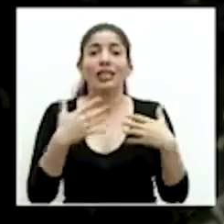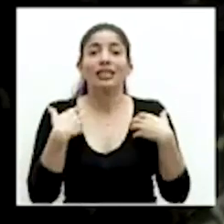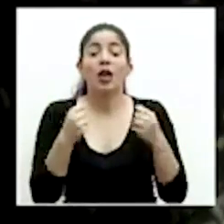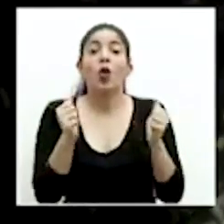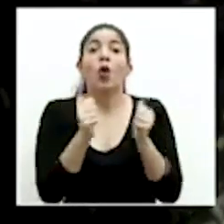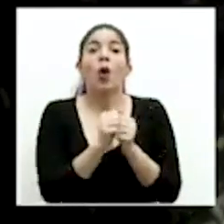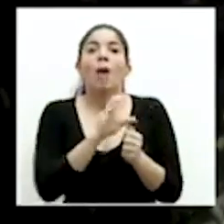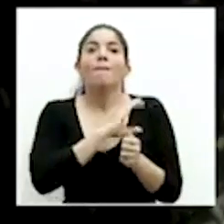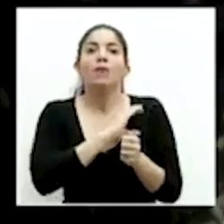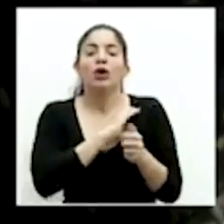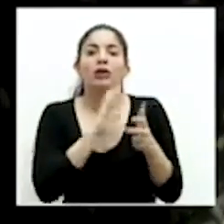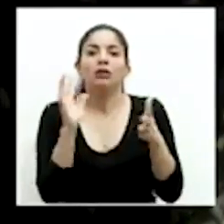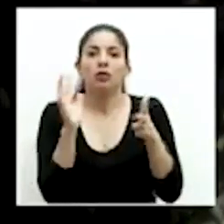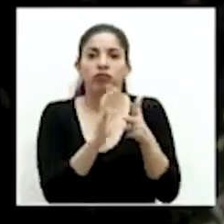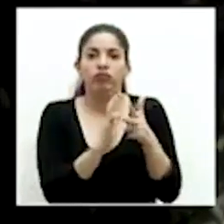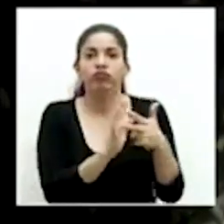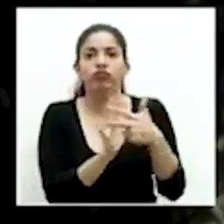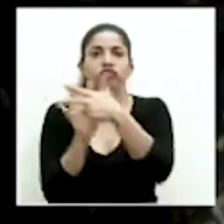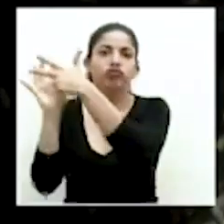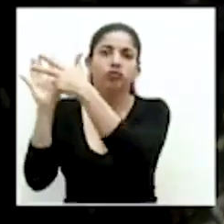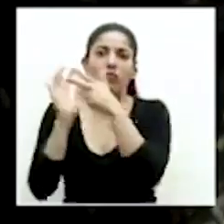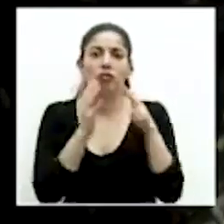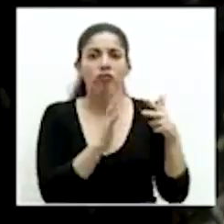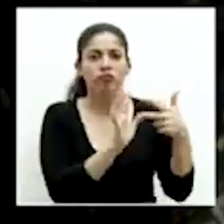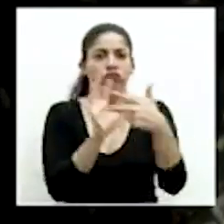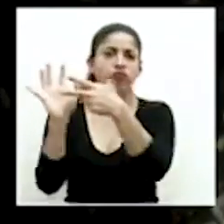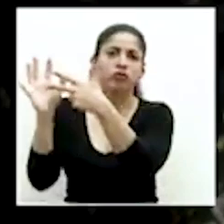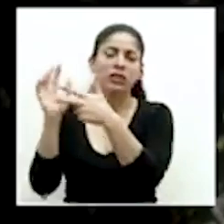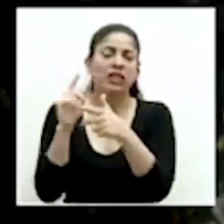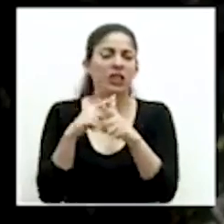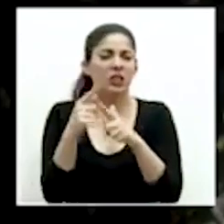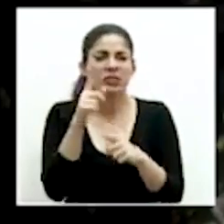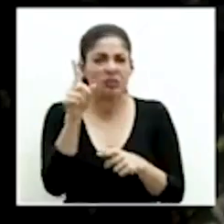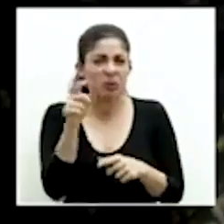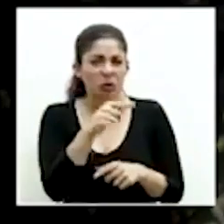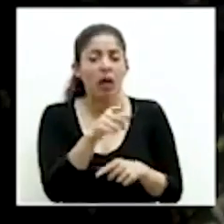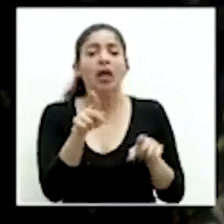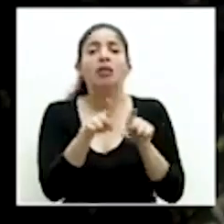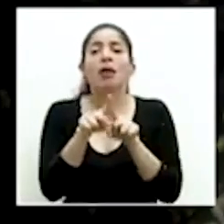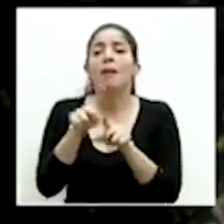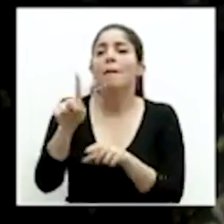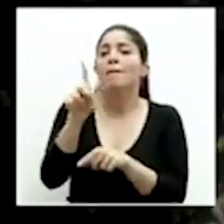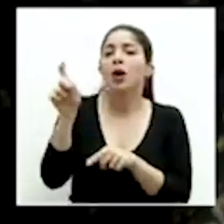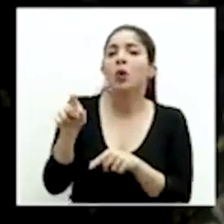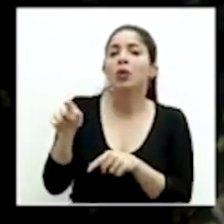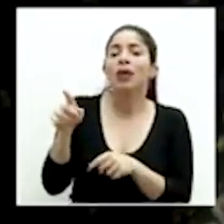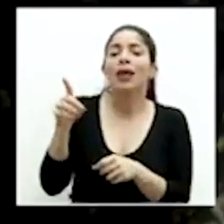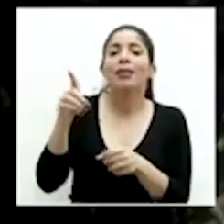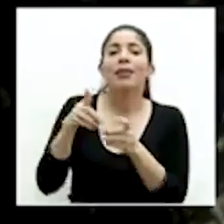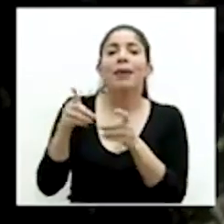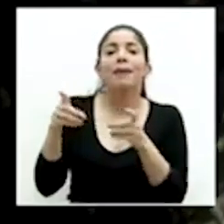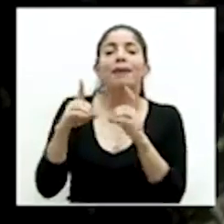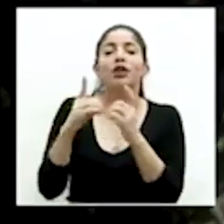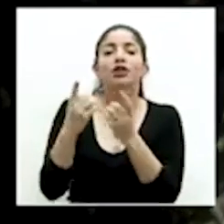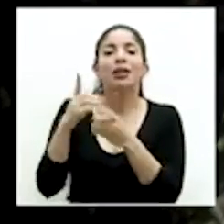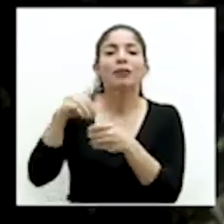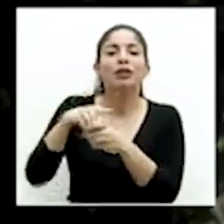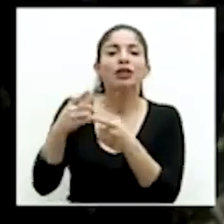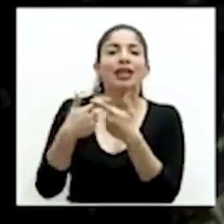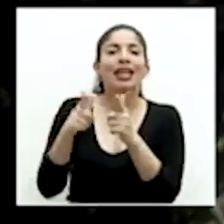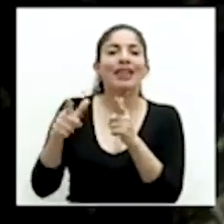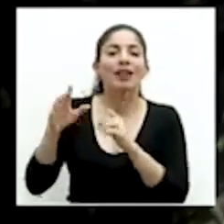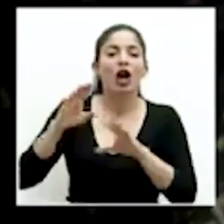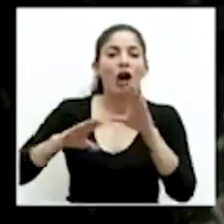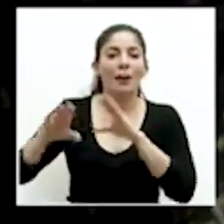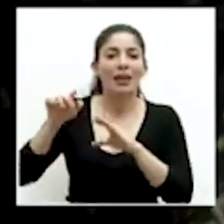por la fuerza pública saliendo del lugar también queríamos consultar sobre el caso que se presentó en el Depósito Libre de Comercio qué medidas